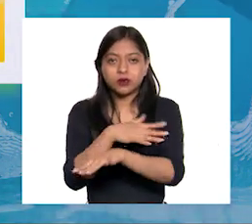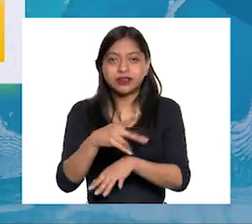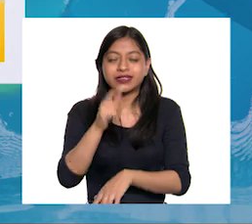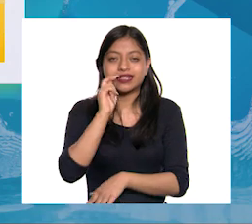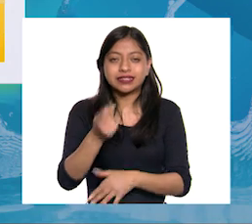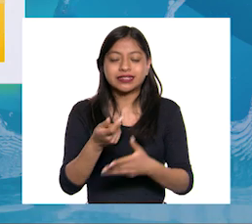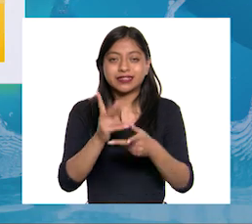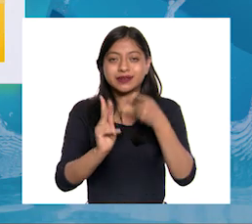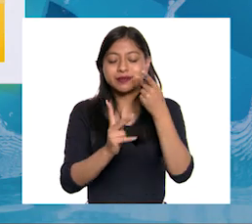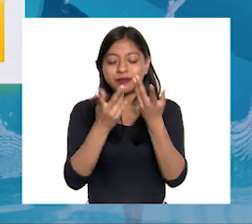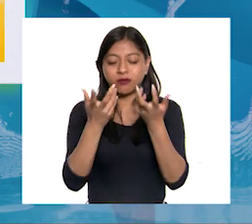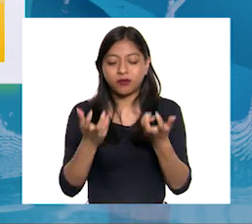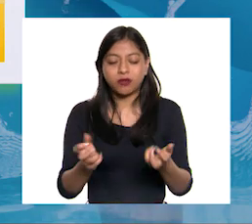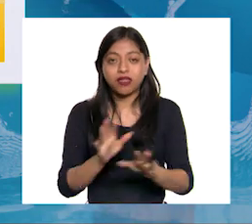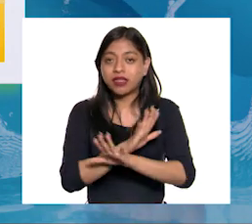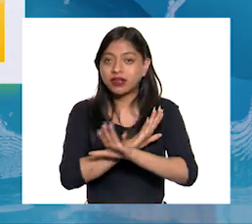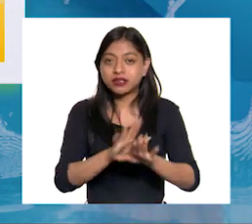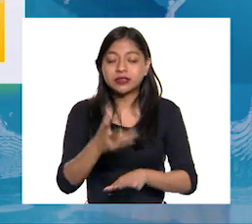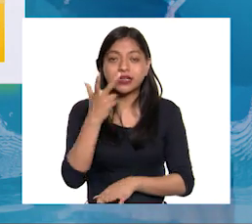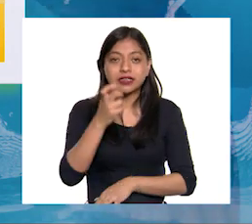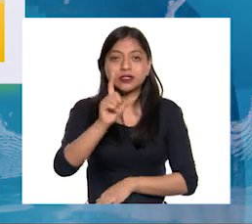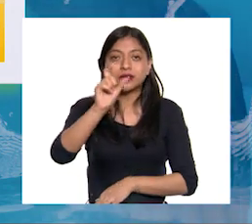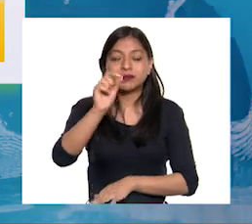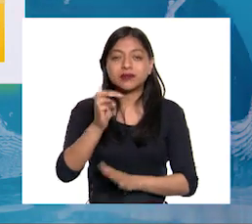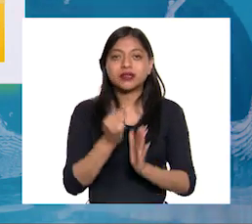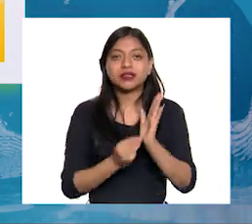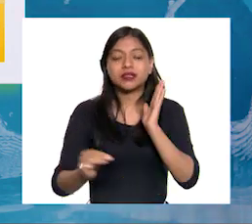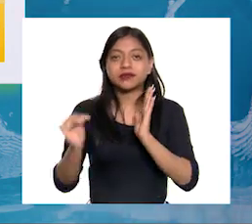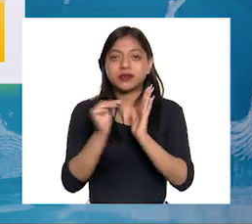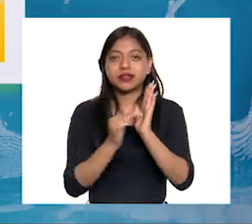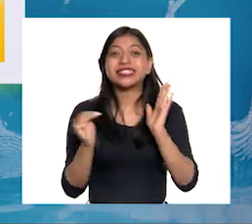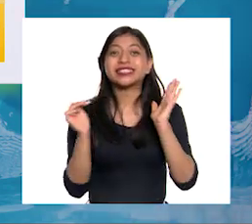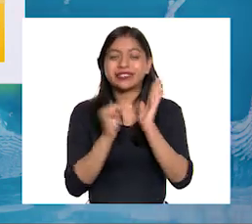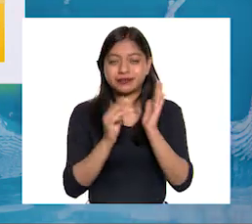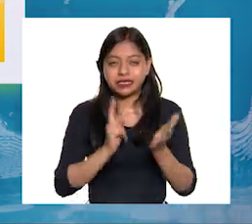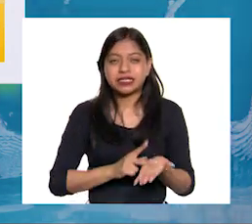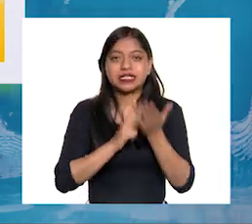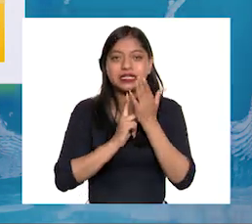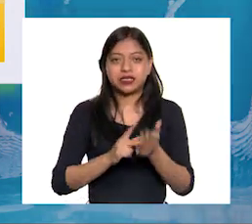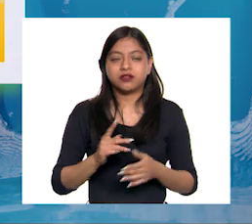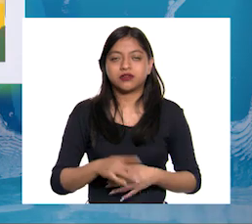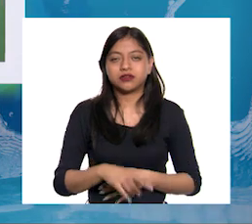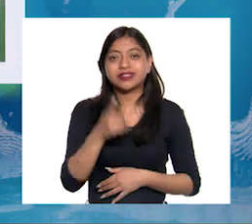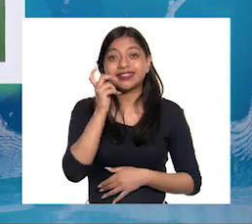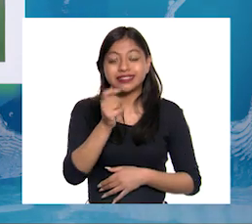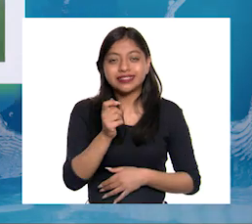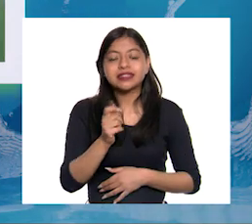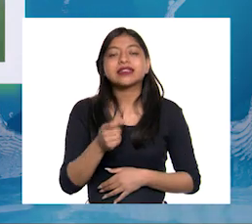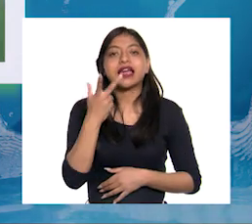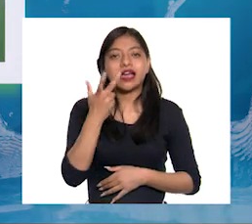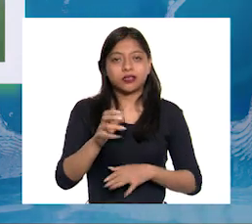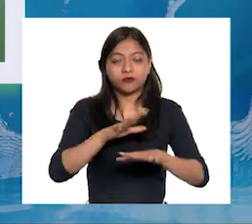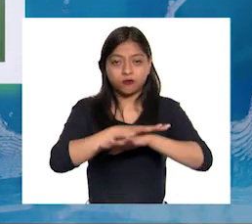tierras forestales y praderas Emitieron 20 millones de toneladas de dióxido de carbono Por ello, la conservación de los bosques y